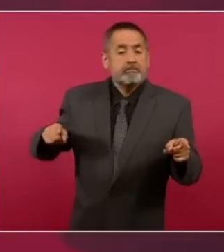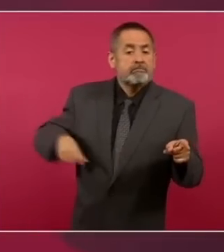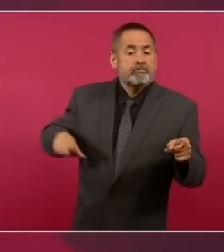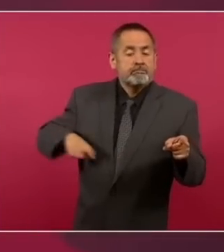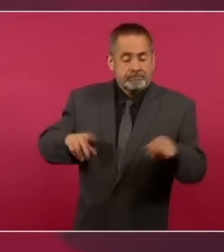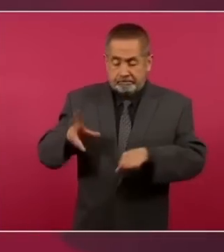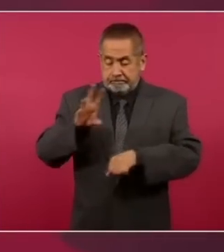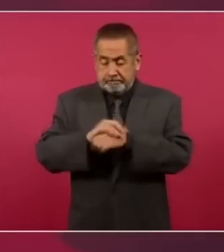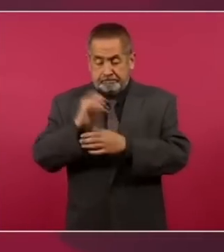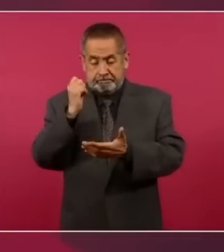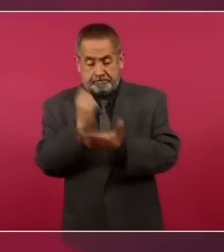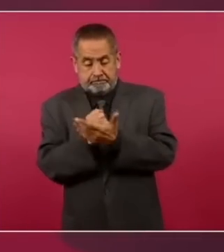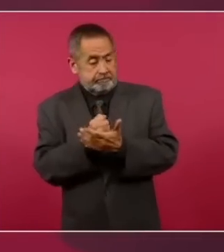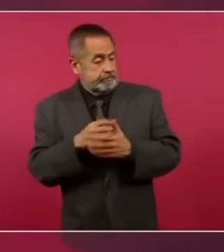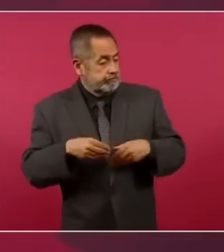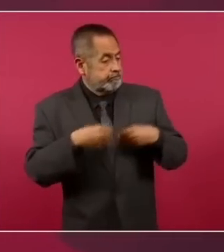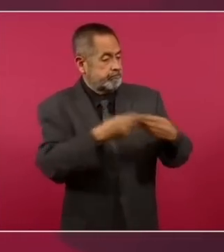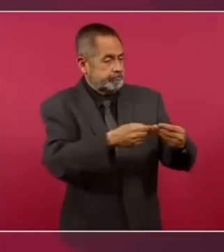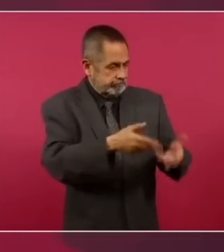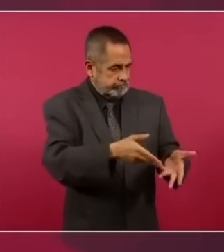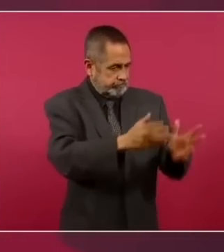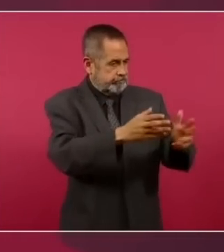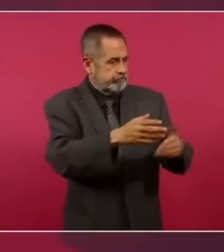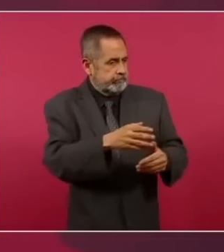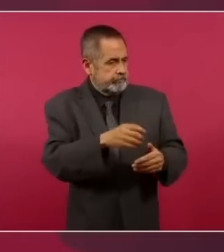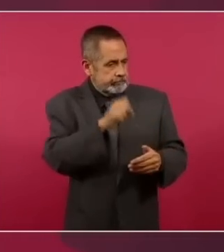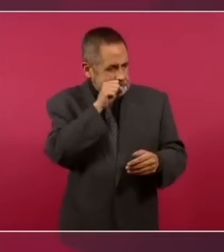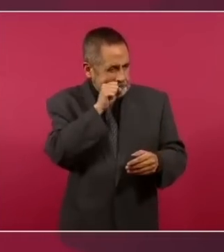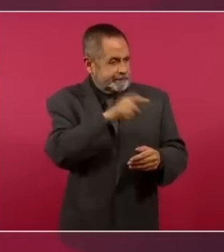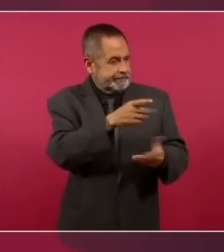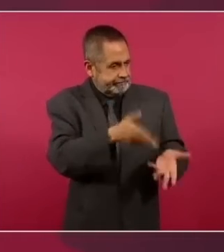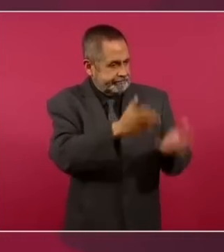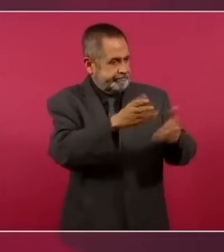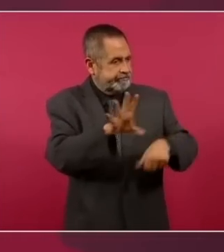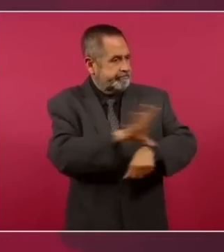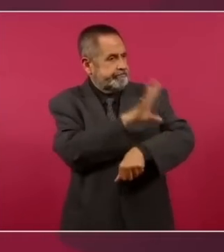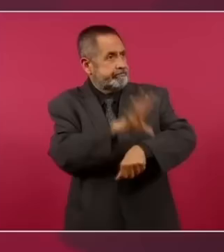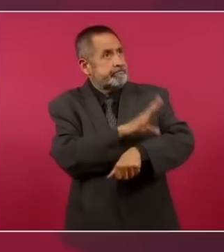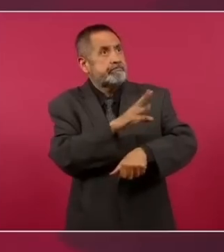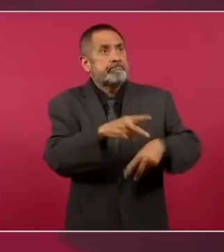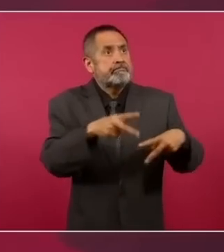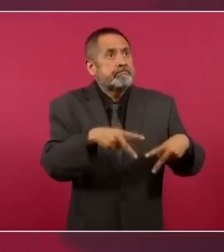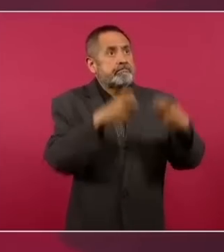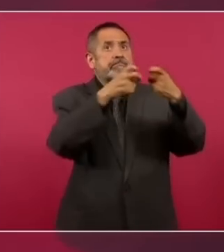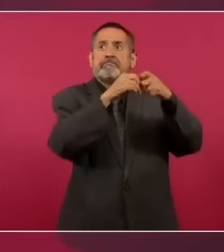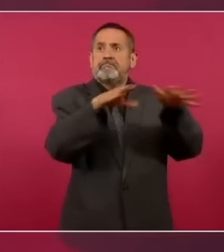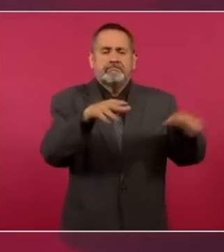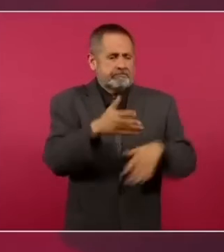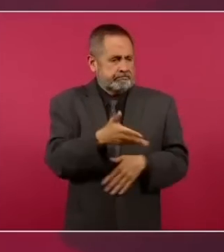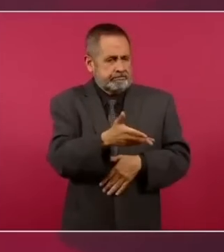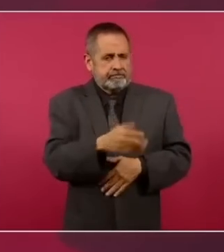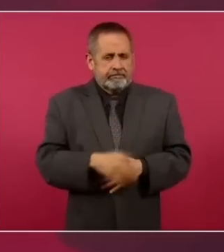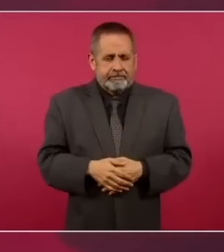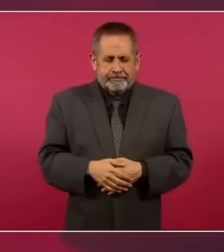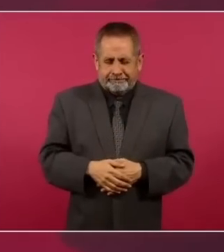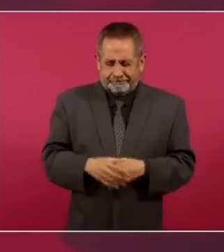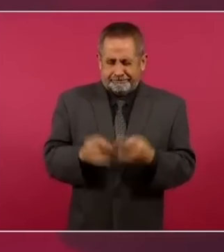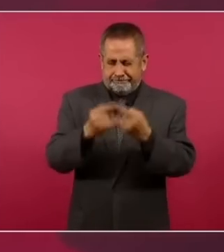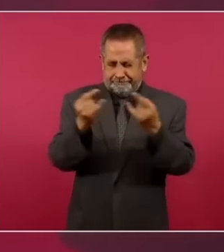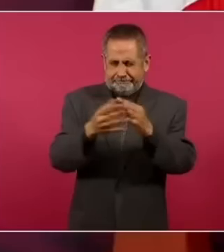para generar energía eléctrica en nuestro país. Entonces, un poco de historia,